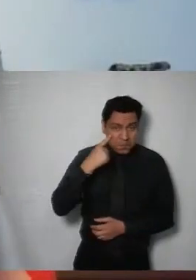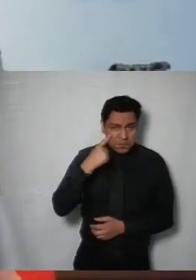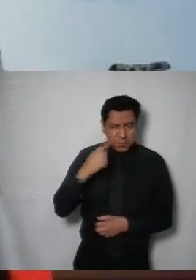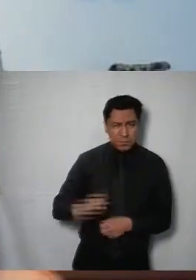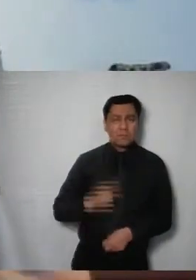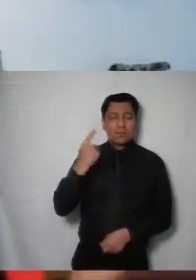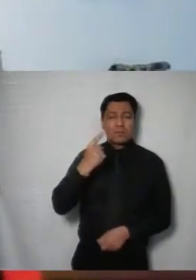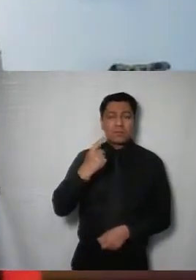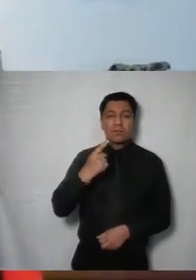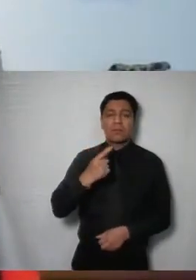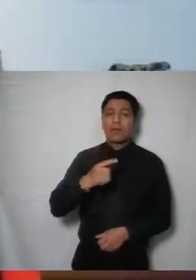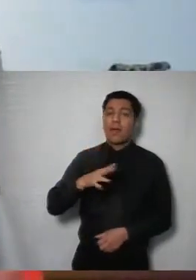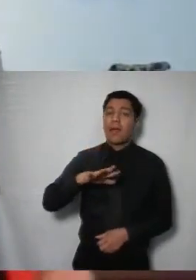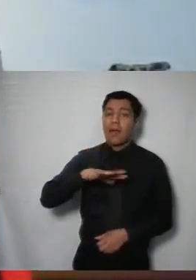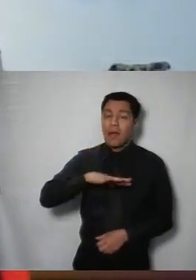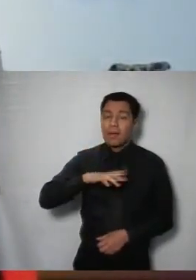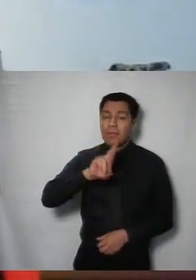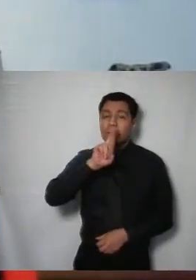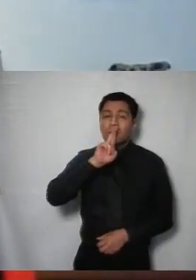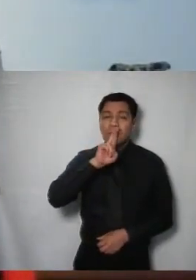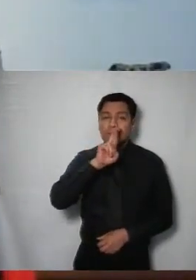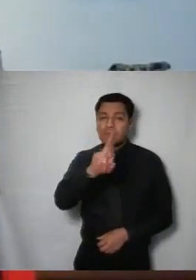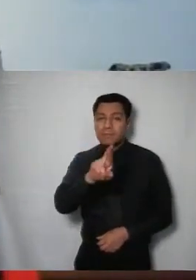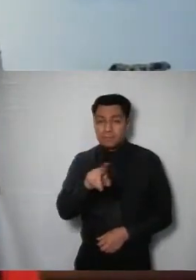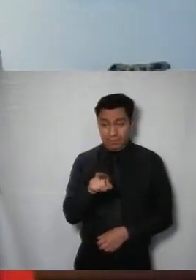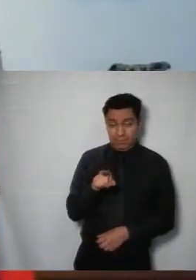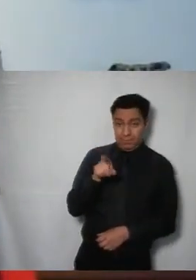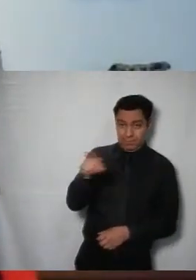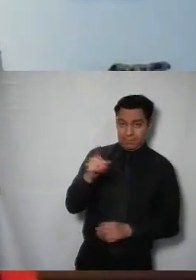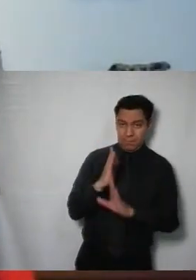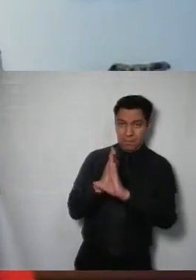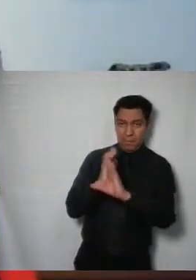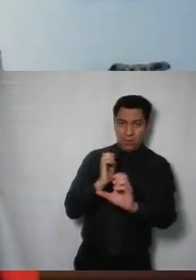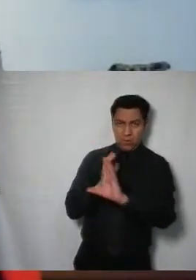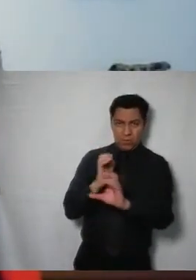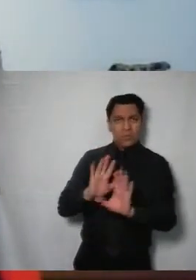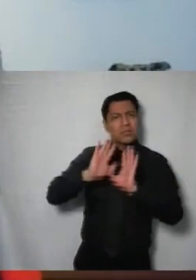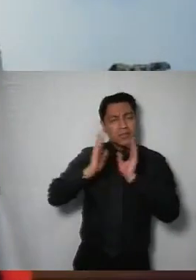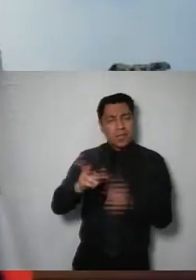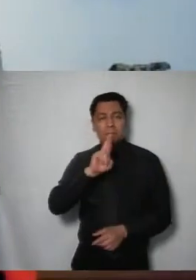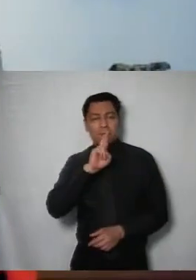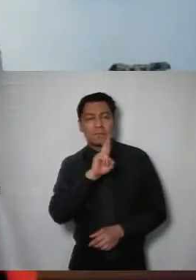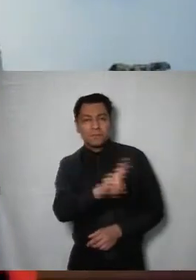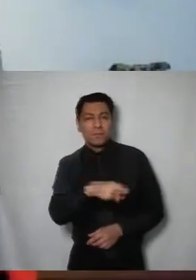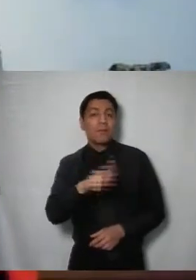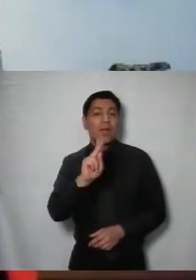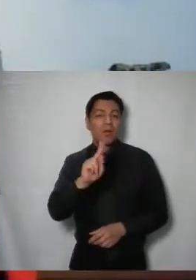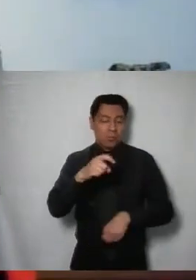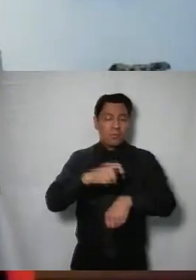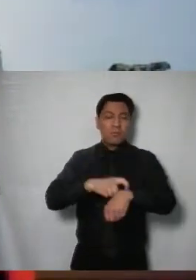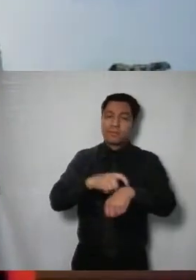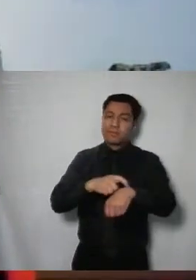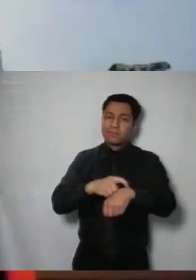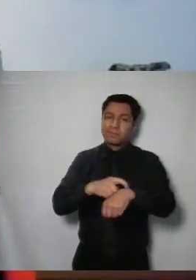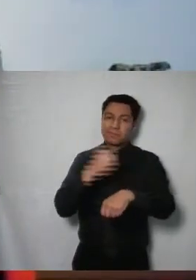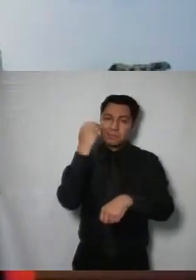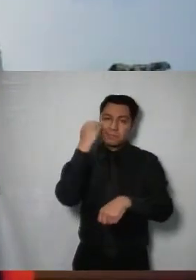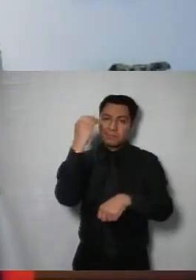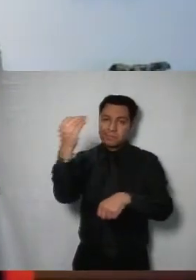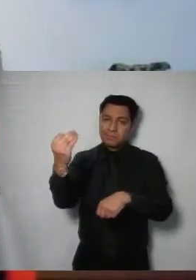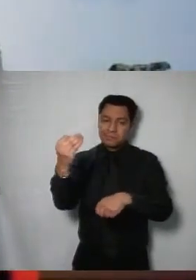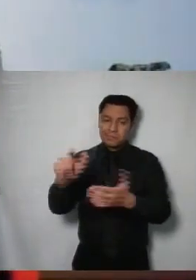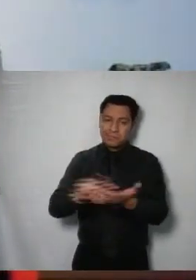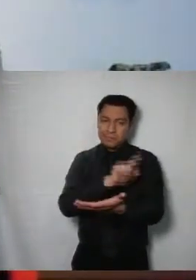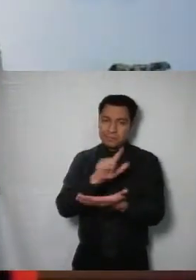efectivamente hubo una respuesta por parte del sujeto obligado por parte de Metrobús pero la hizo fuera de tiempo la respuesta que le dio a la